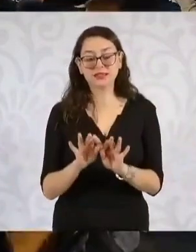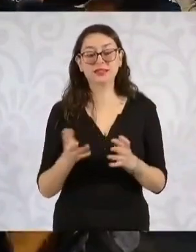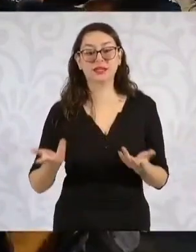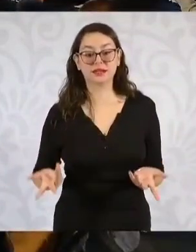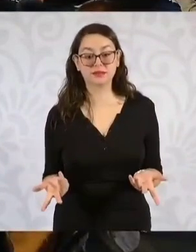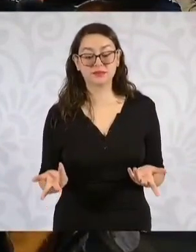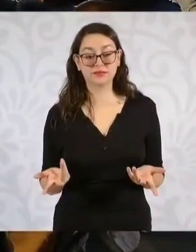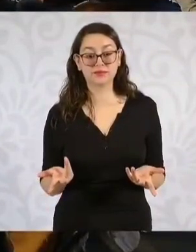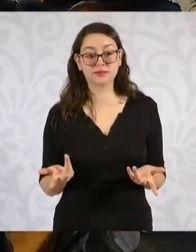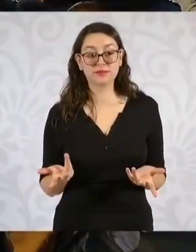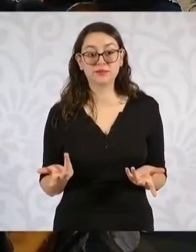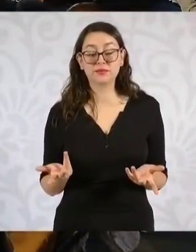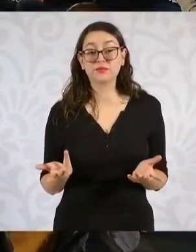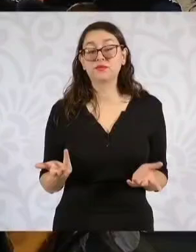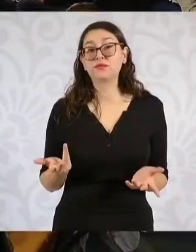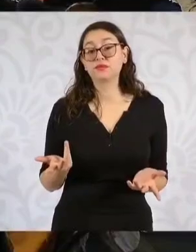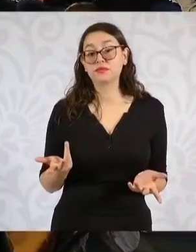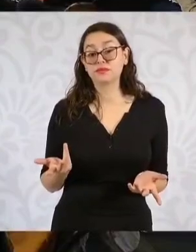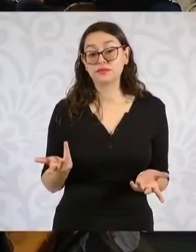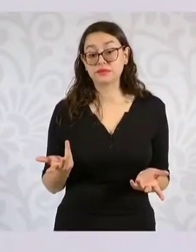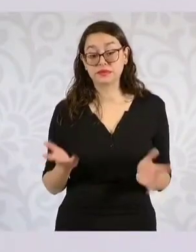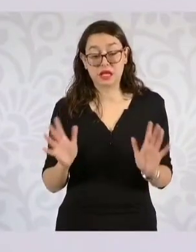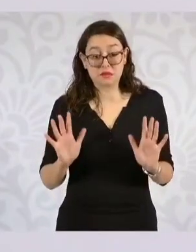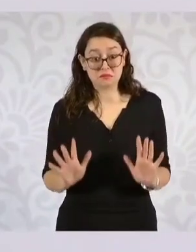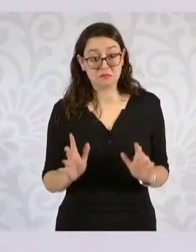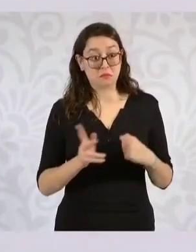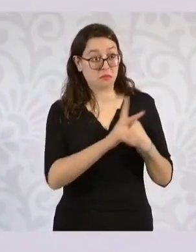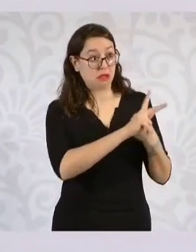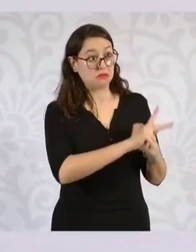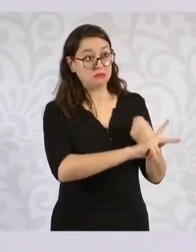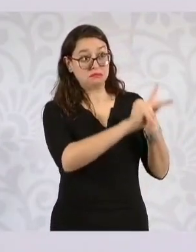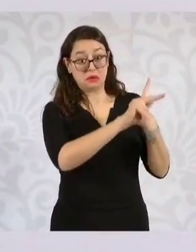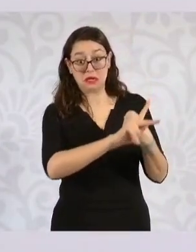solamente es importante porque cualquier país